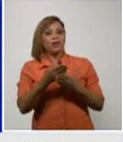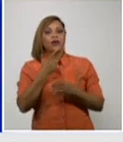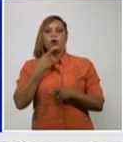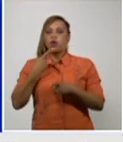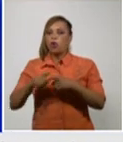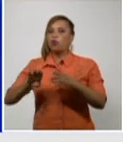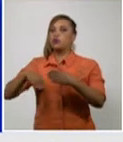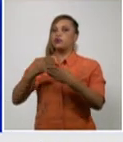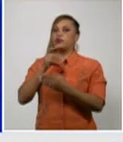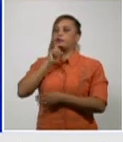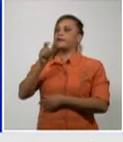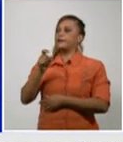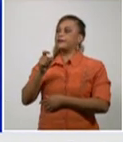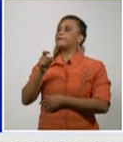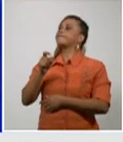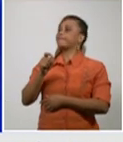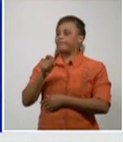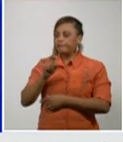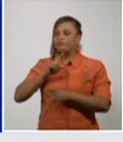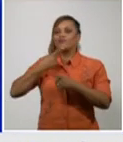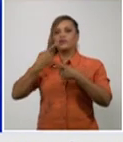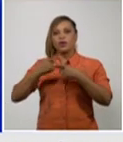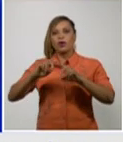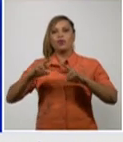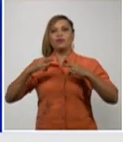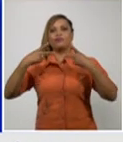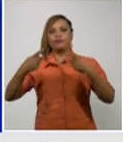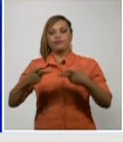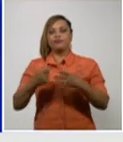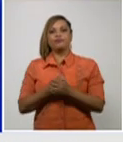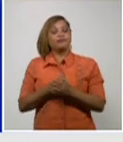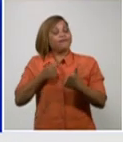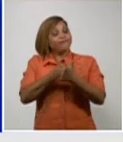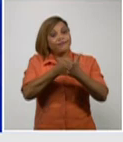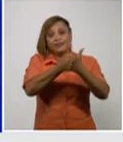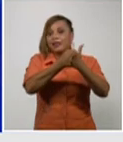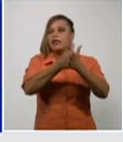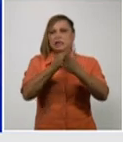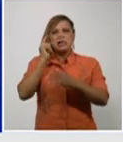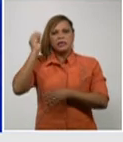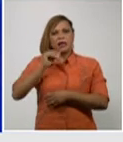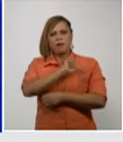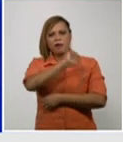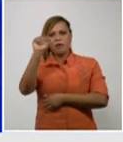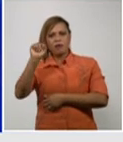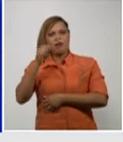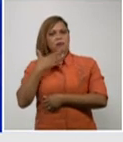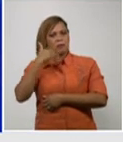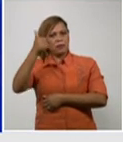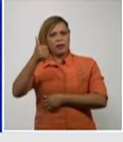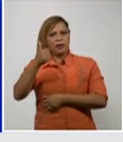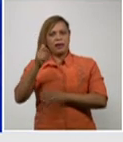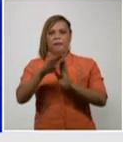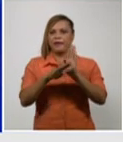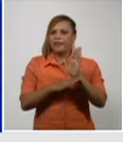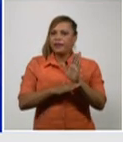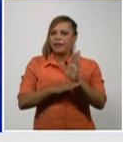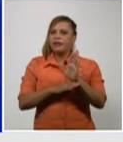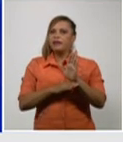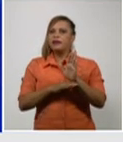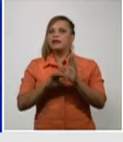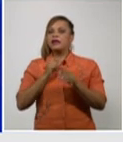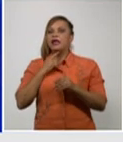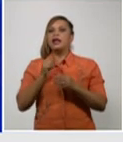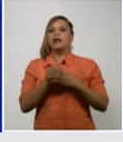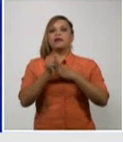otra más otra más pero bueno enfrentarla y sabemos que lo vamos a lograr entre las medidas la conducción del partido y el